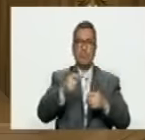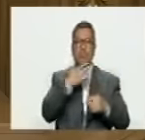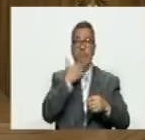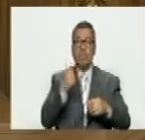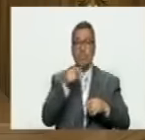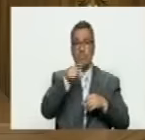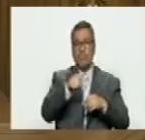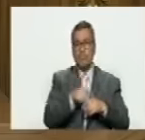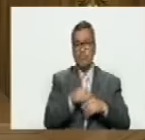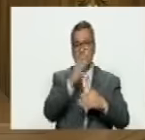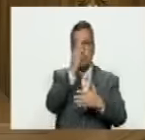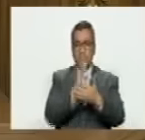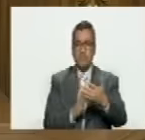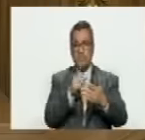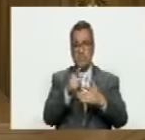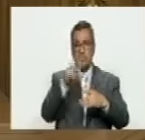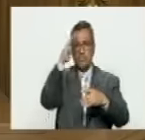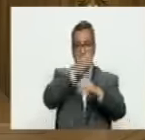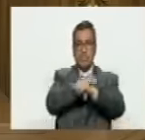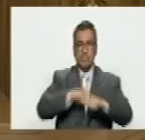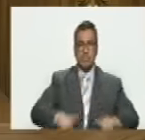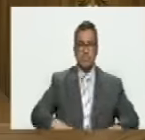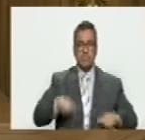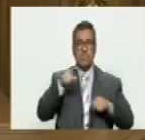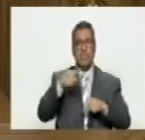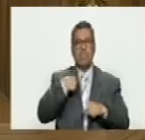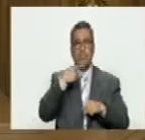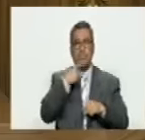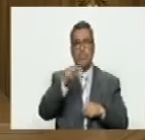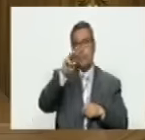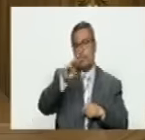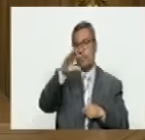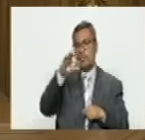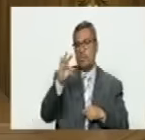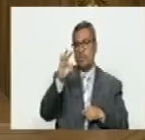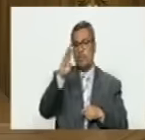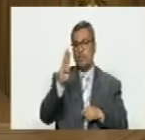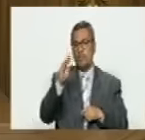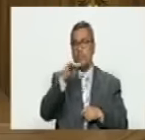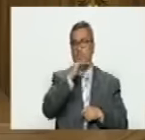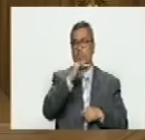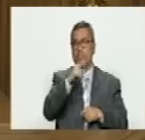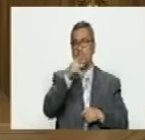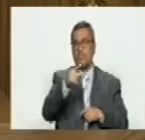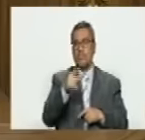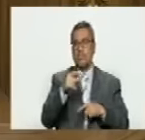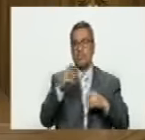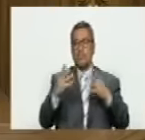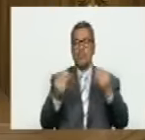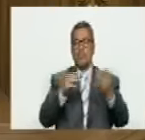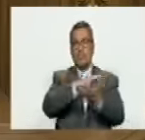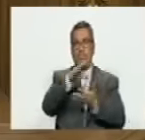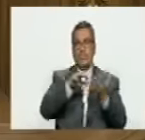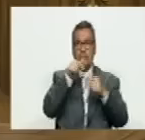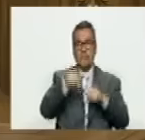porque se parten las fuerzas armadas y eso lo dice William Brownfield es decir anunciando la ola de violencia